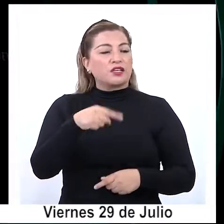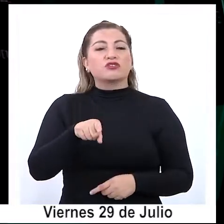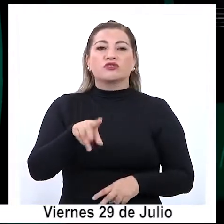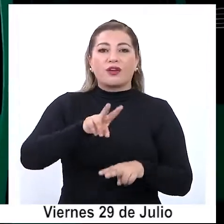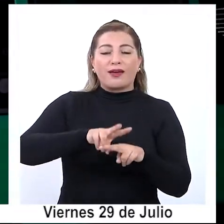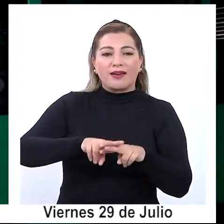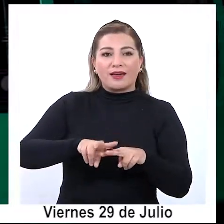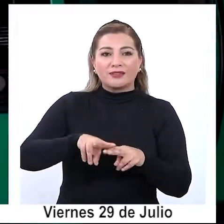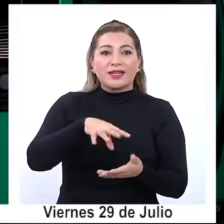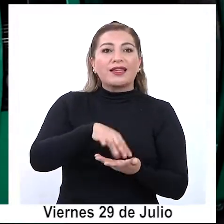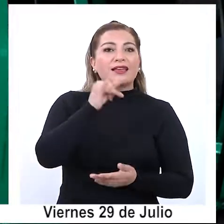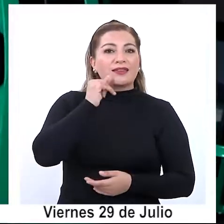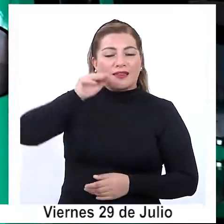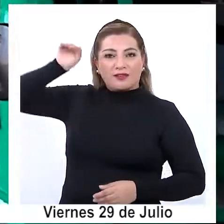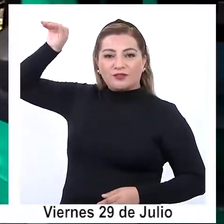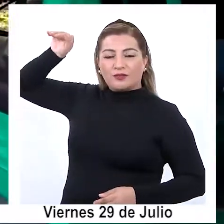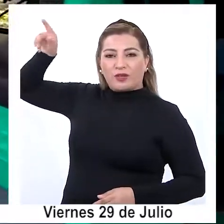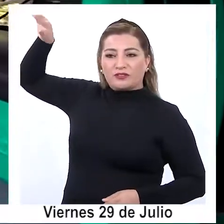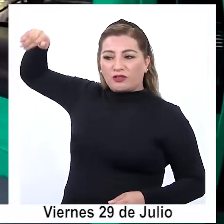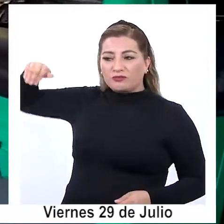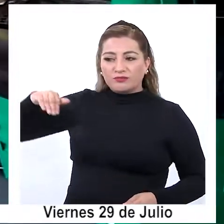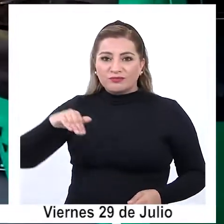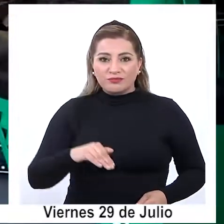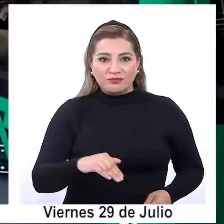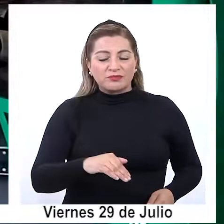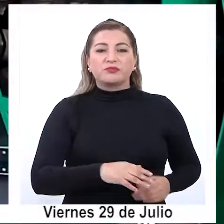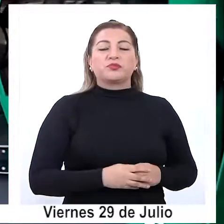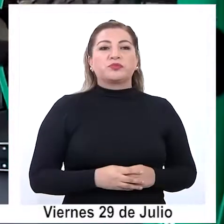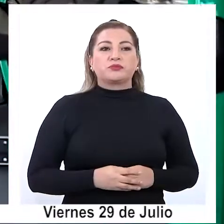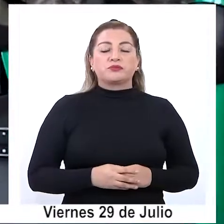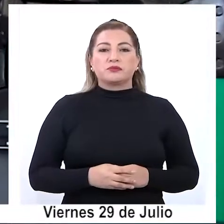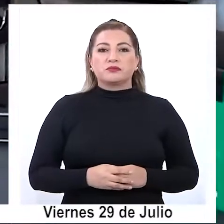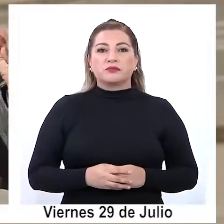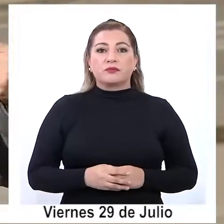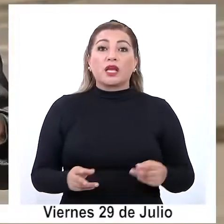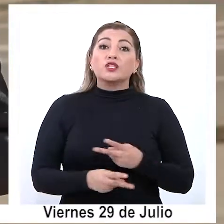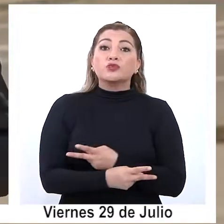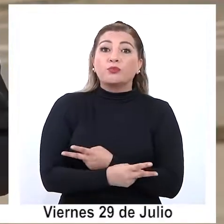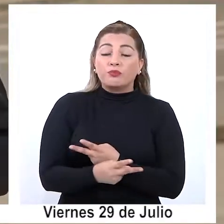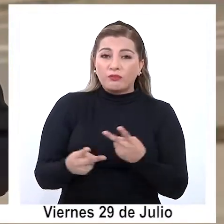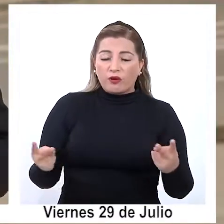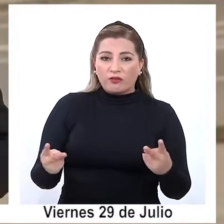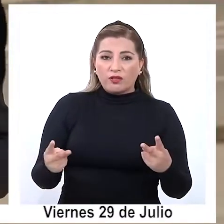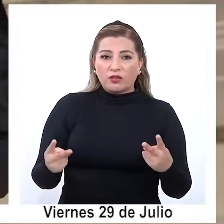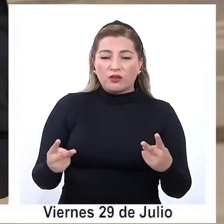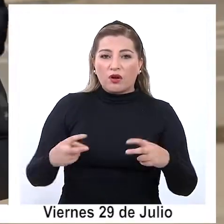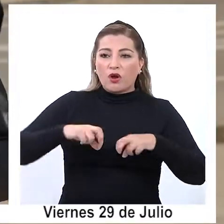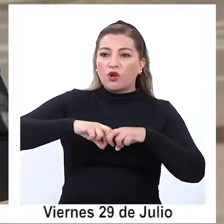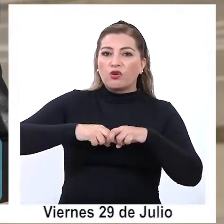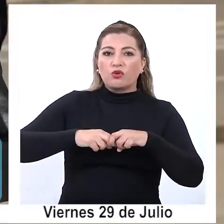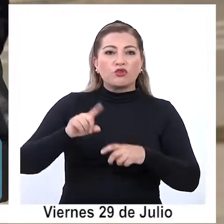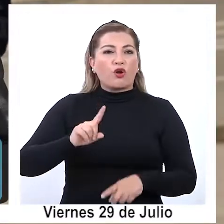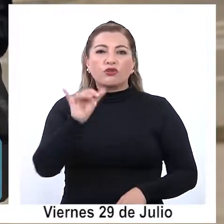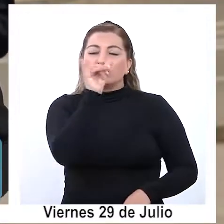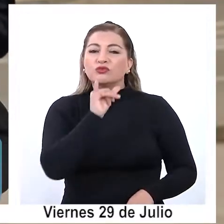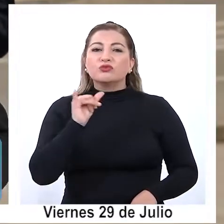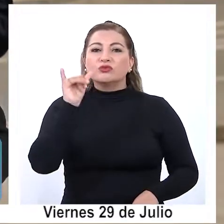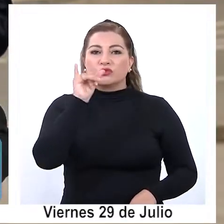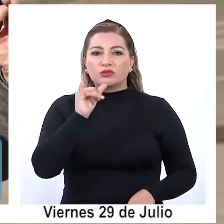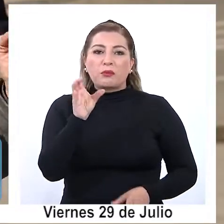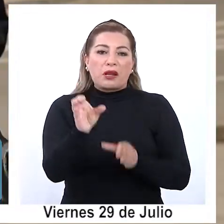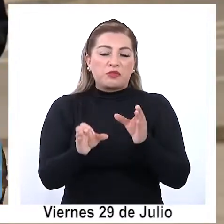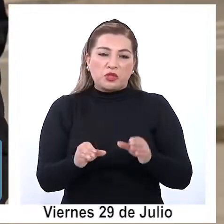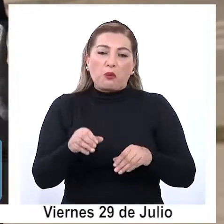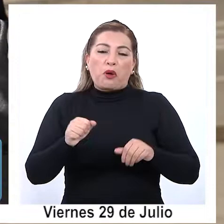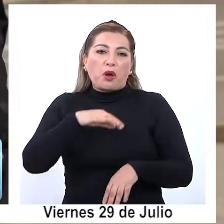conforman Iquique y alto hospicio. Son sistemas de transporte público eléctricos, no contaminantes y dignos para las